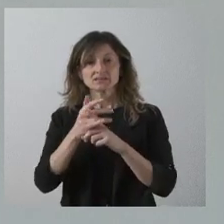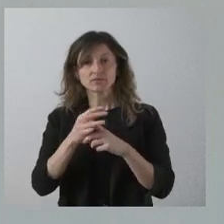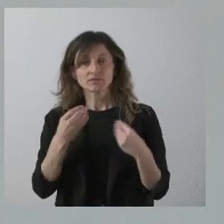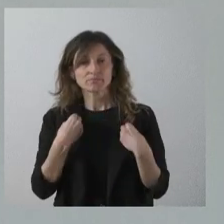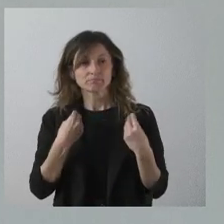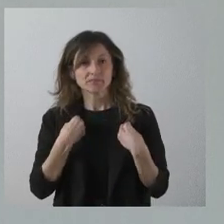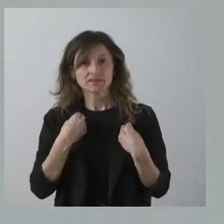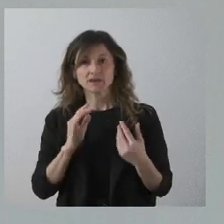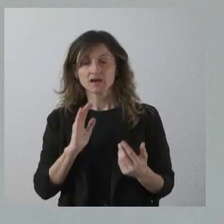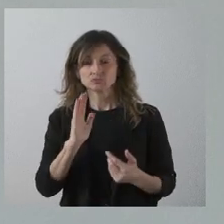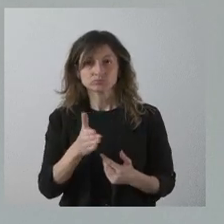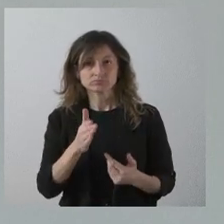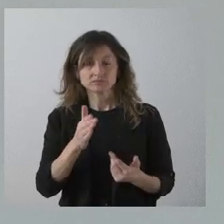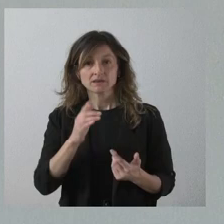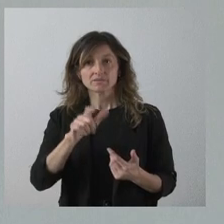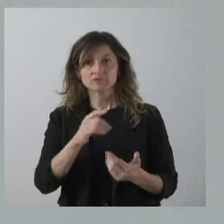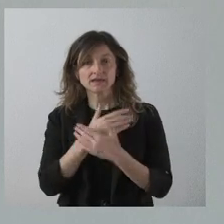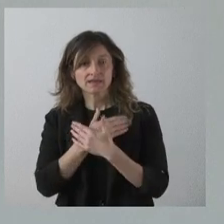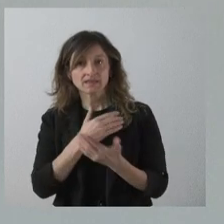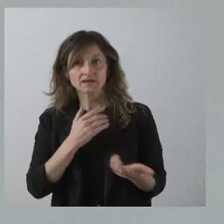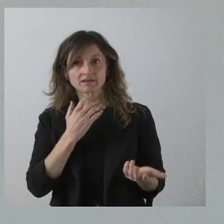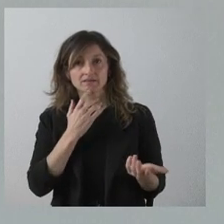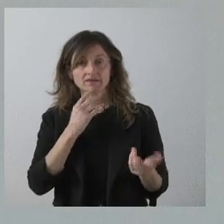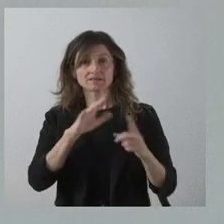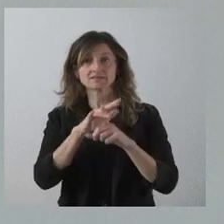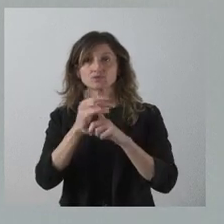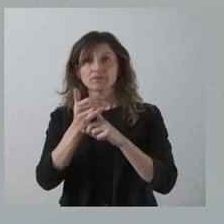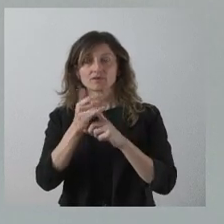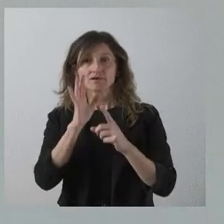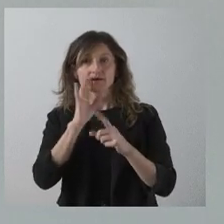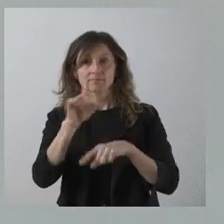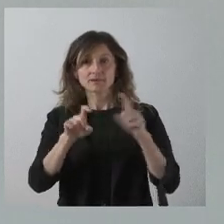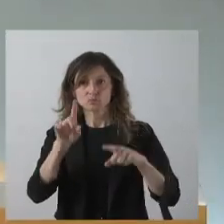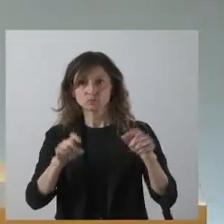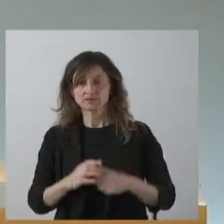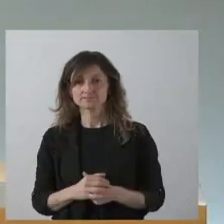de un familiar muy querido, como es el caso de las circunstancias de las que ustedes preguntan.